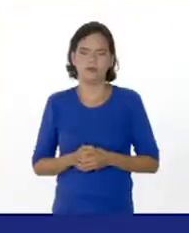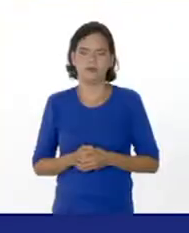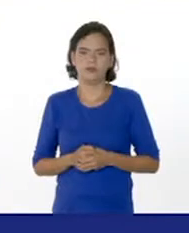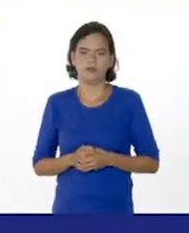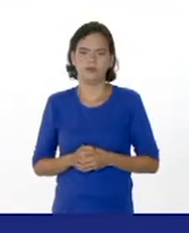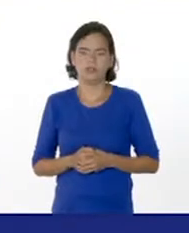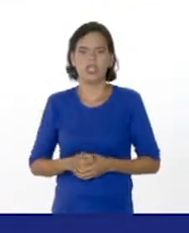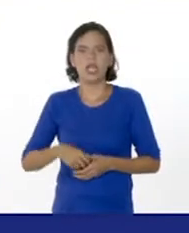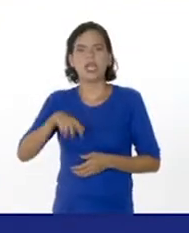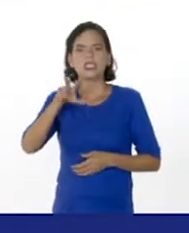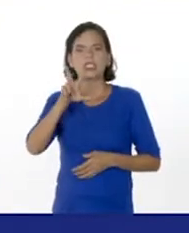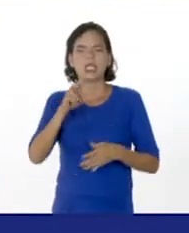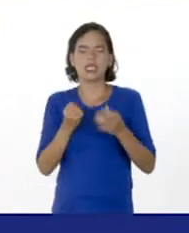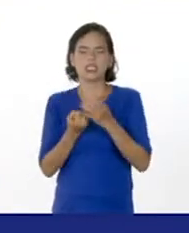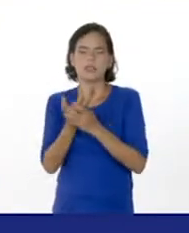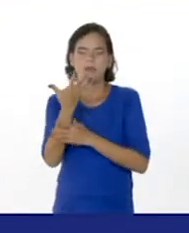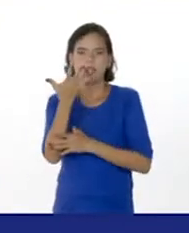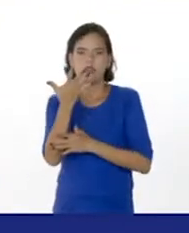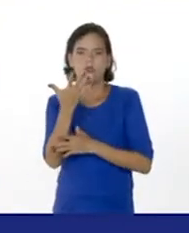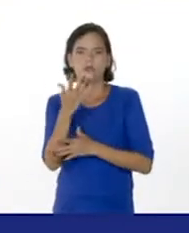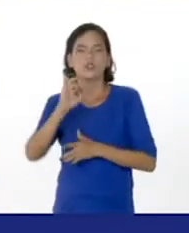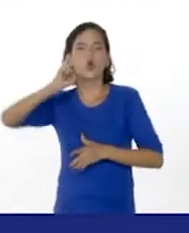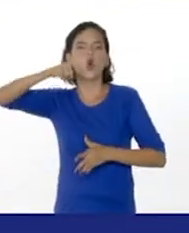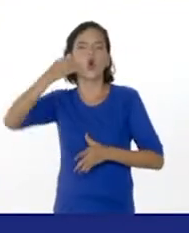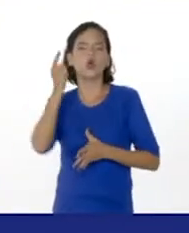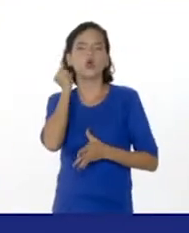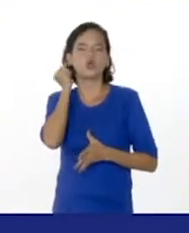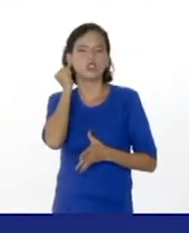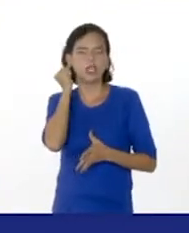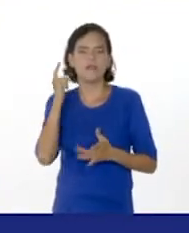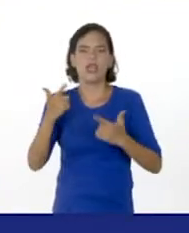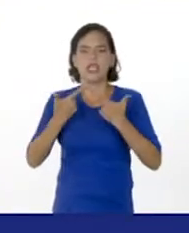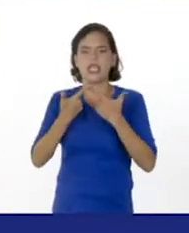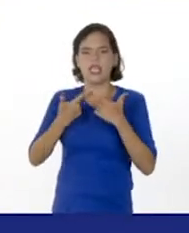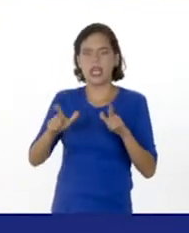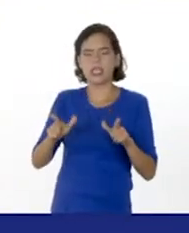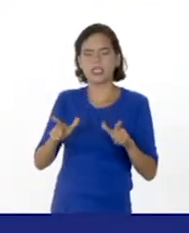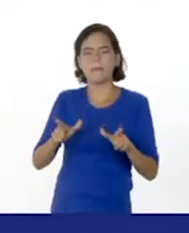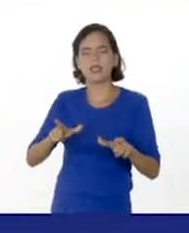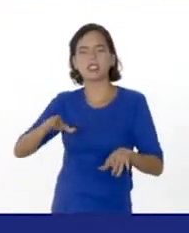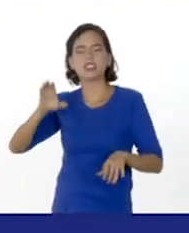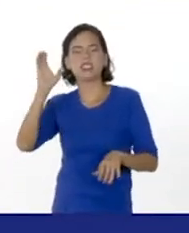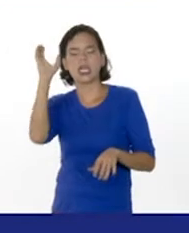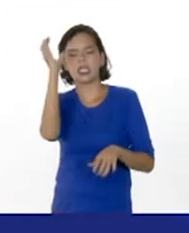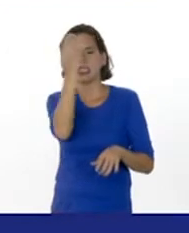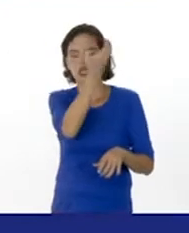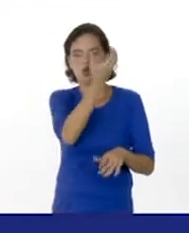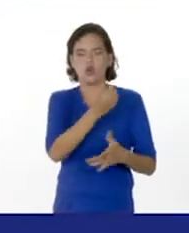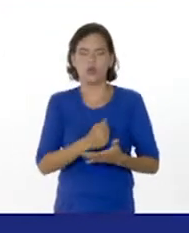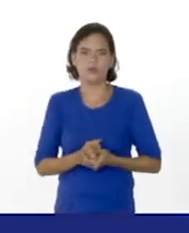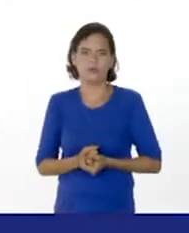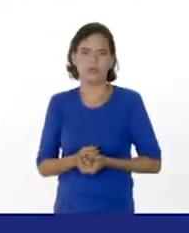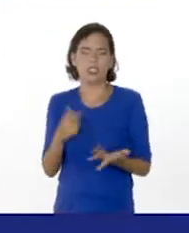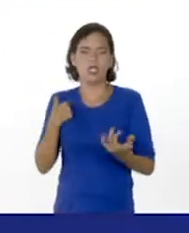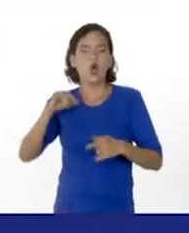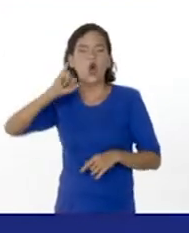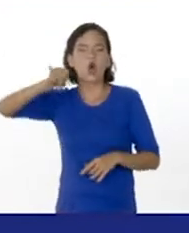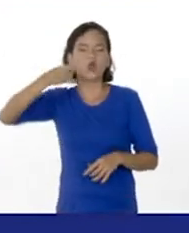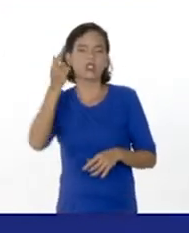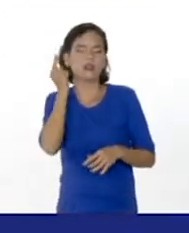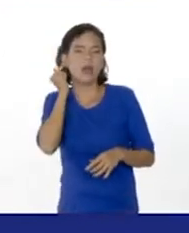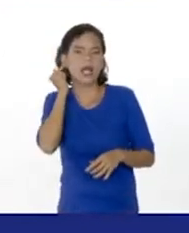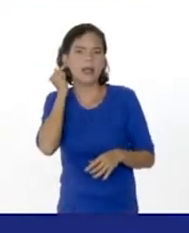3 de mayo, José Facamejo y la independencia de la provincia de Coro. En Paraguaná, la heroína José